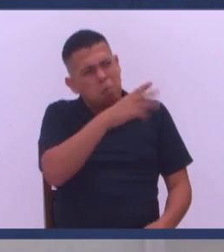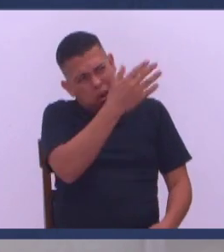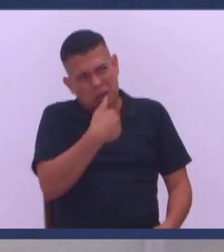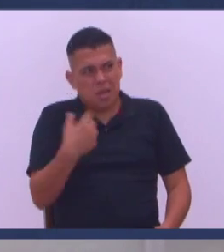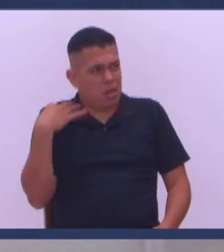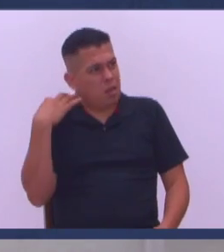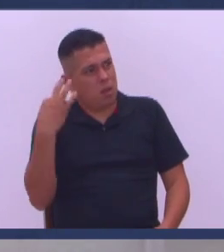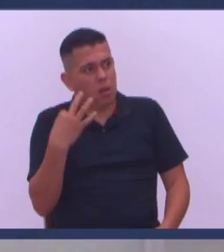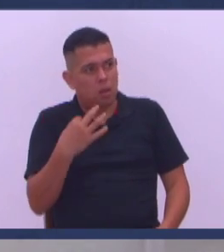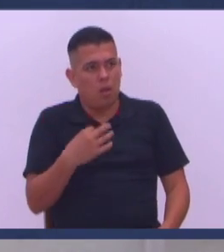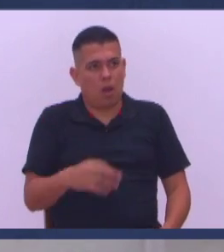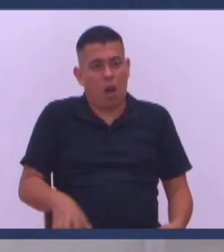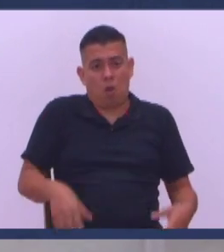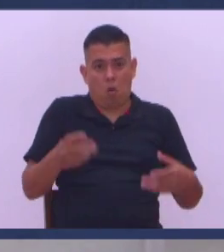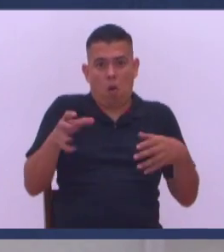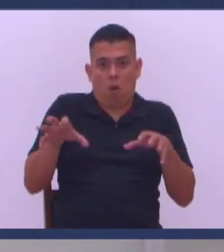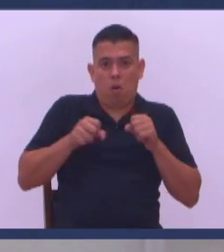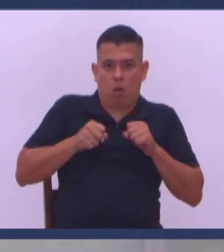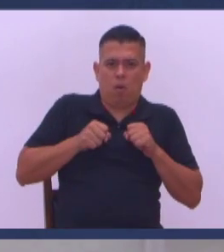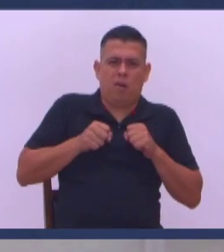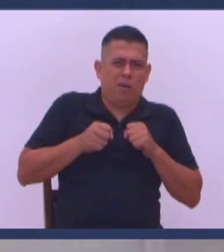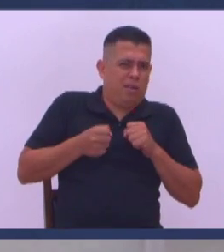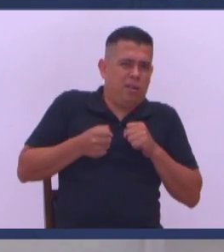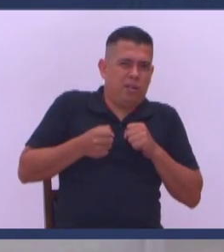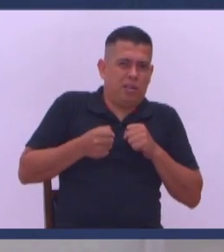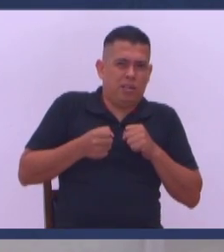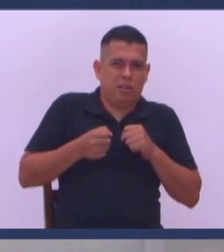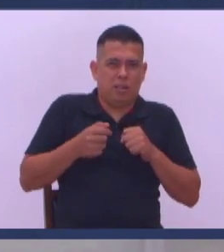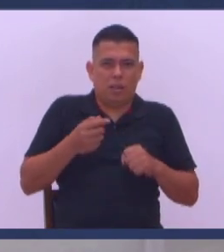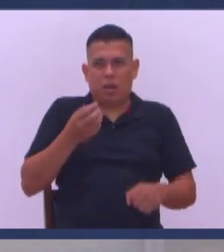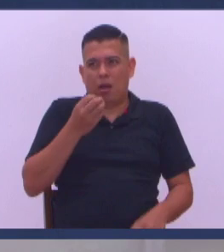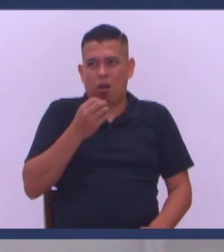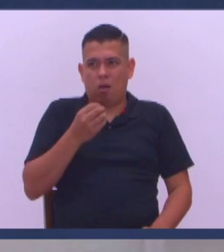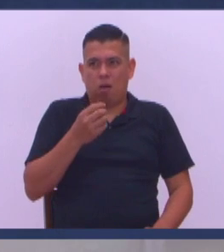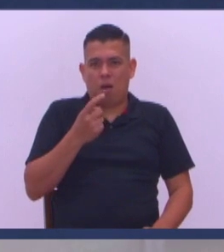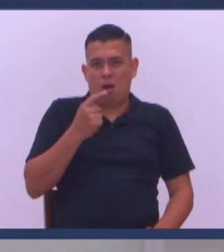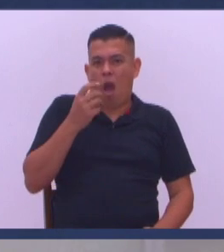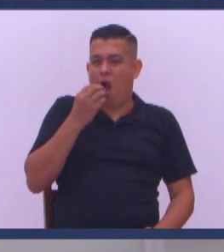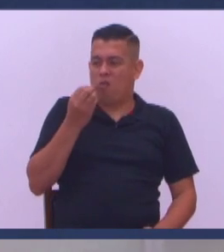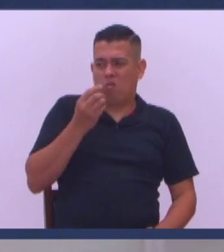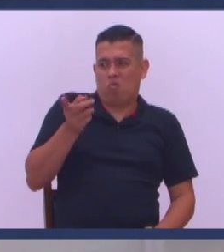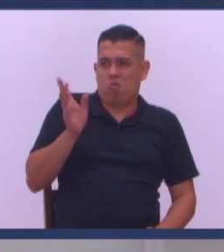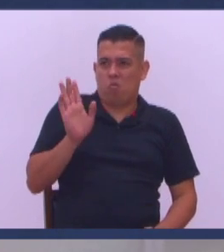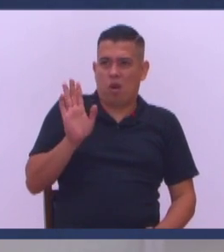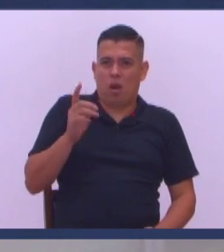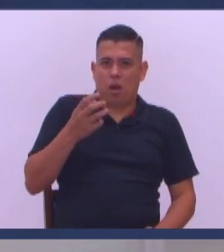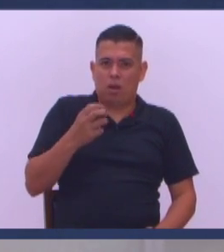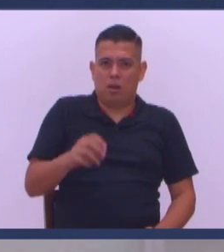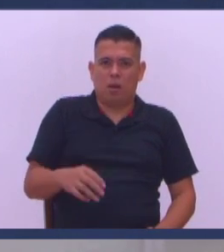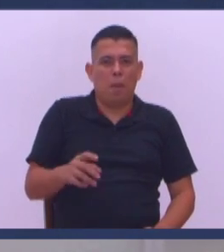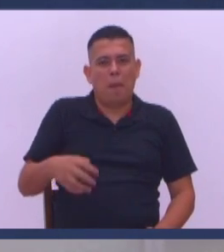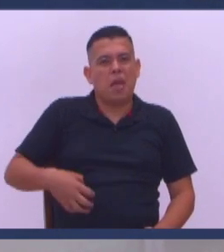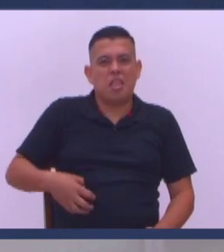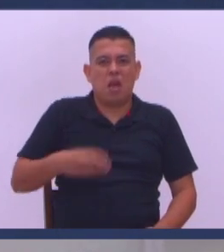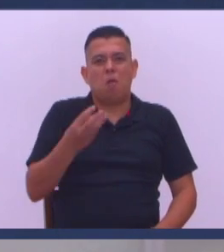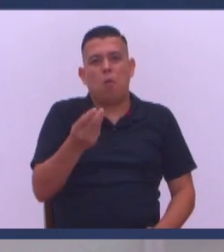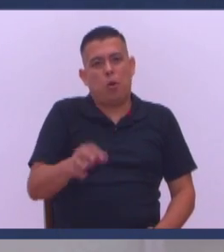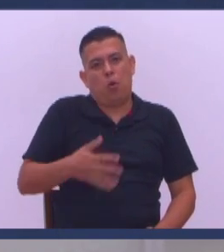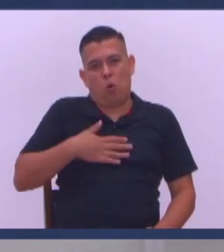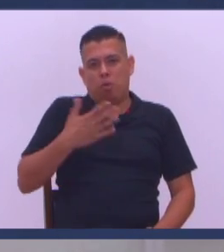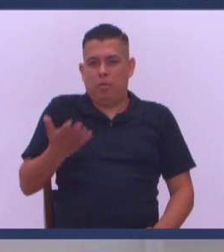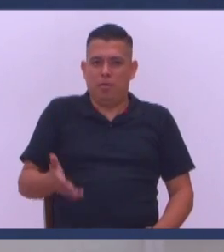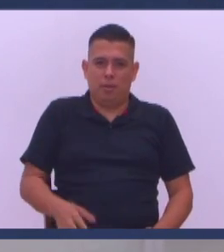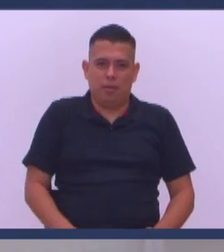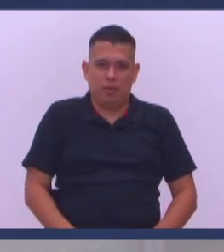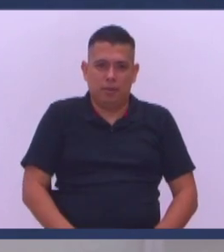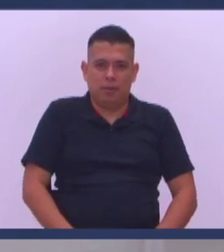Pero aquel que siempre La lleve socado Y no anda plata Dice Ey vamos a ir a comer Es que yo no como Esas cosas Vos a ver Es que yo no como Mentira No tenés pisto